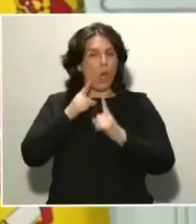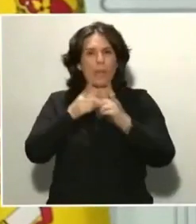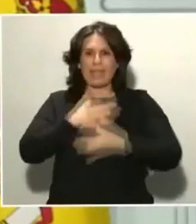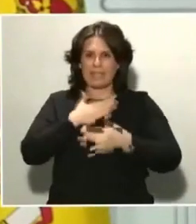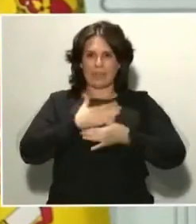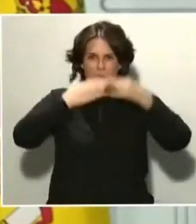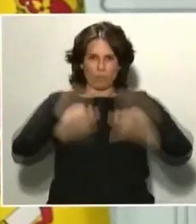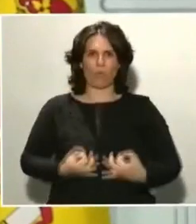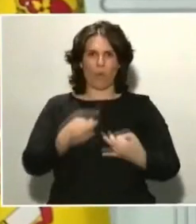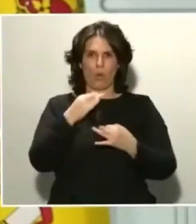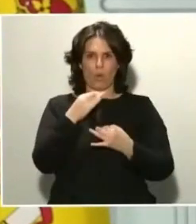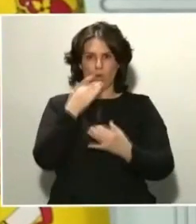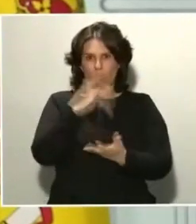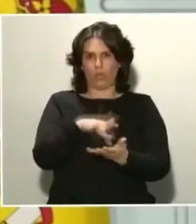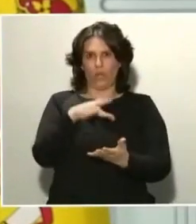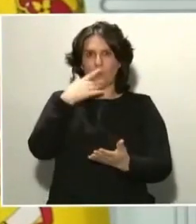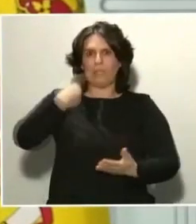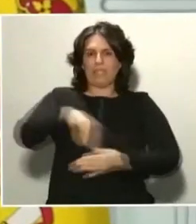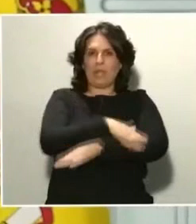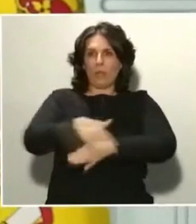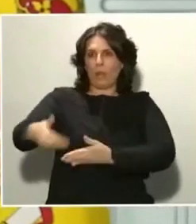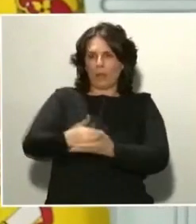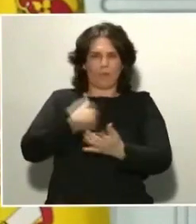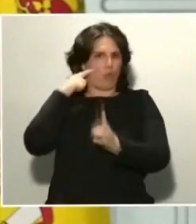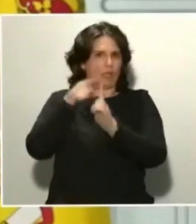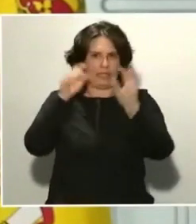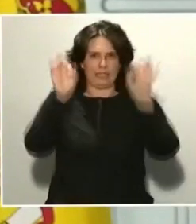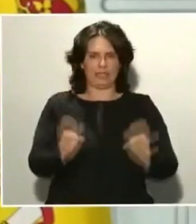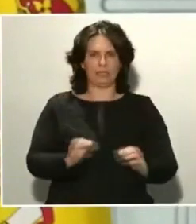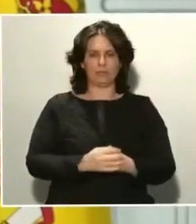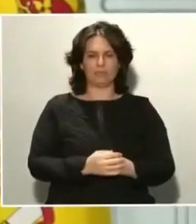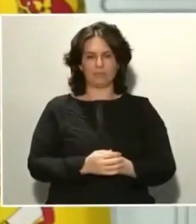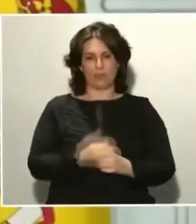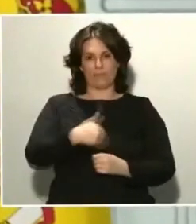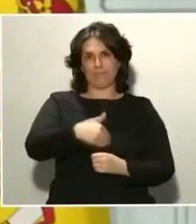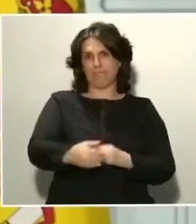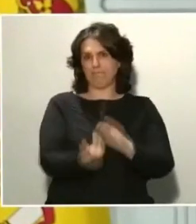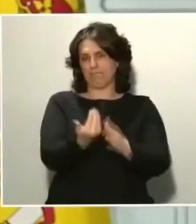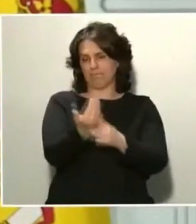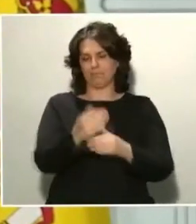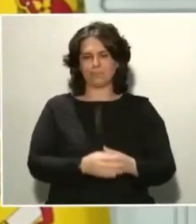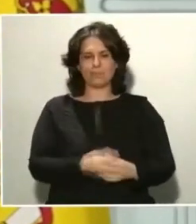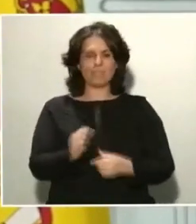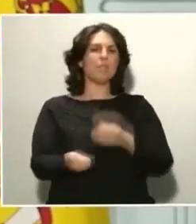nos convocó el presidente del gobierno. Esta mañana, en su comparecencia habitual, junto a los otros